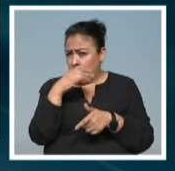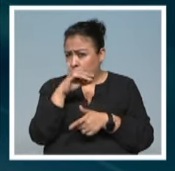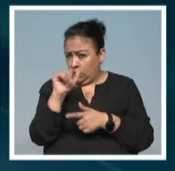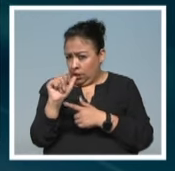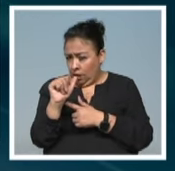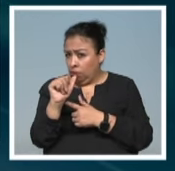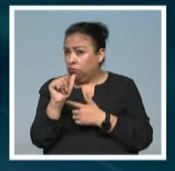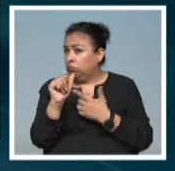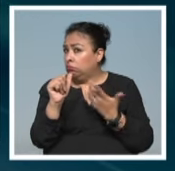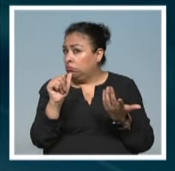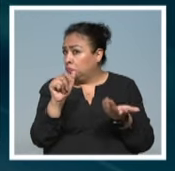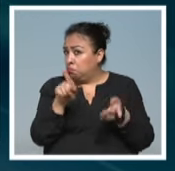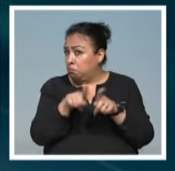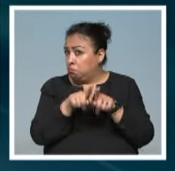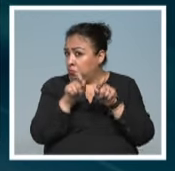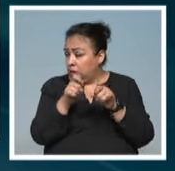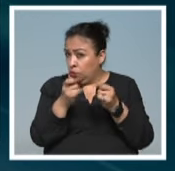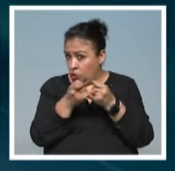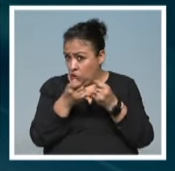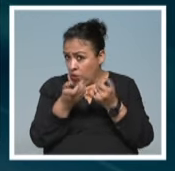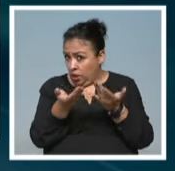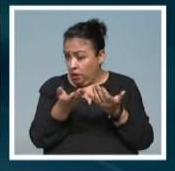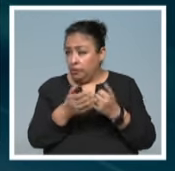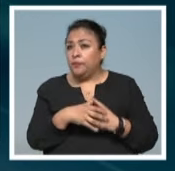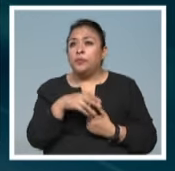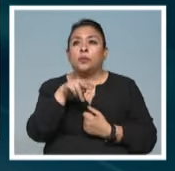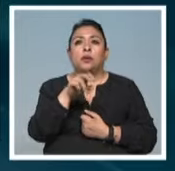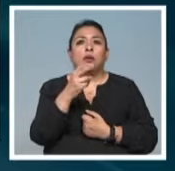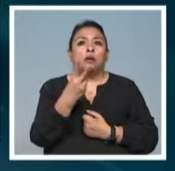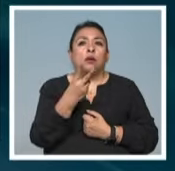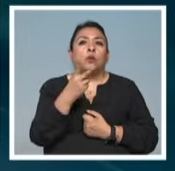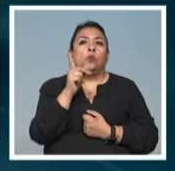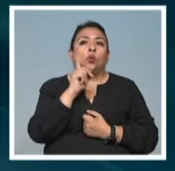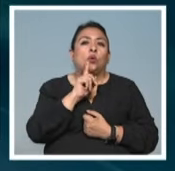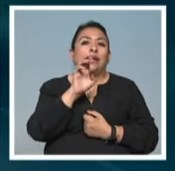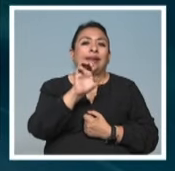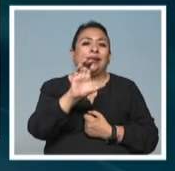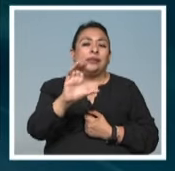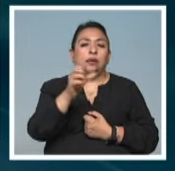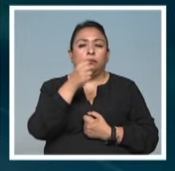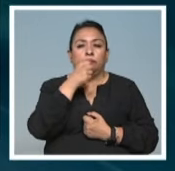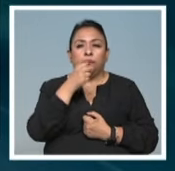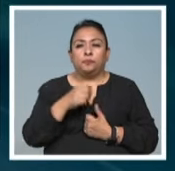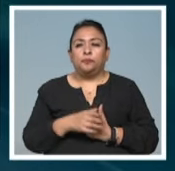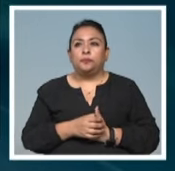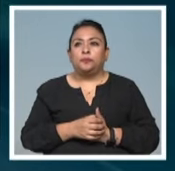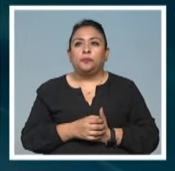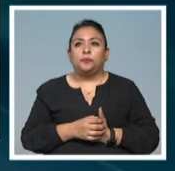inteligencia artificial de la misma manera? Para Noticias 22, Elizabeth Cruz.